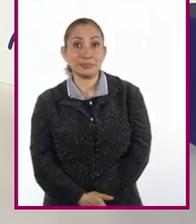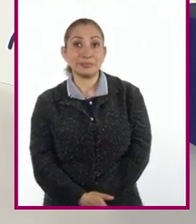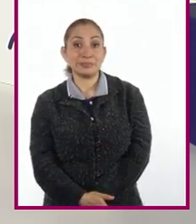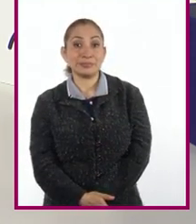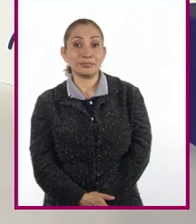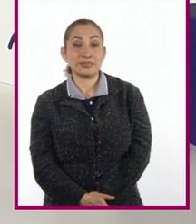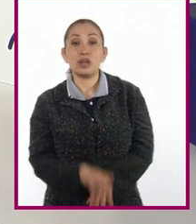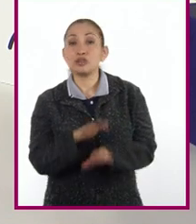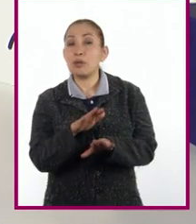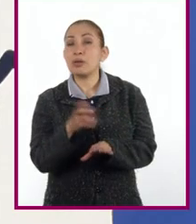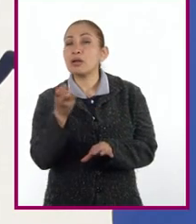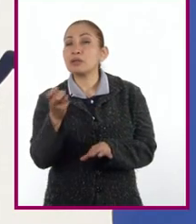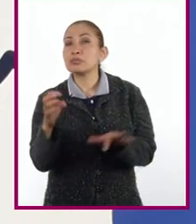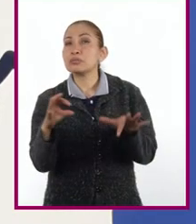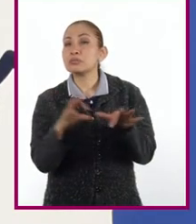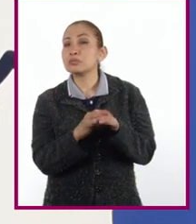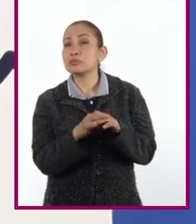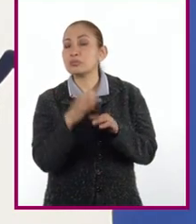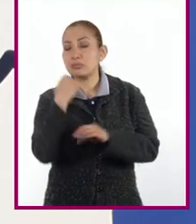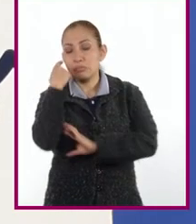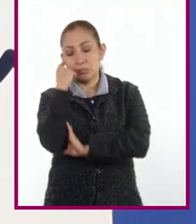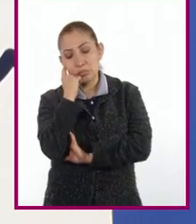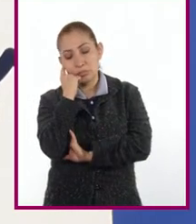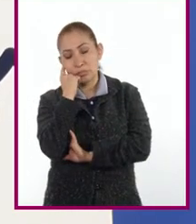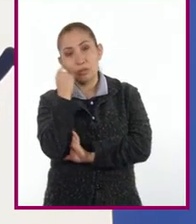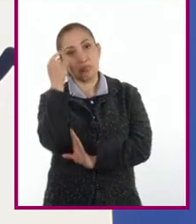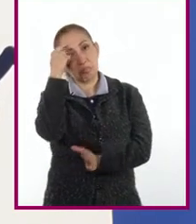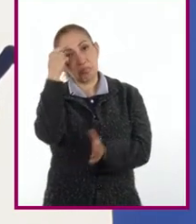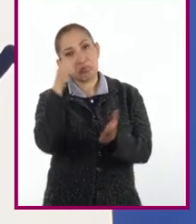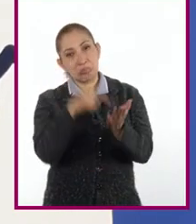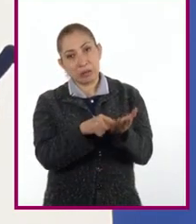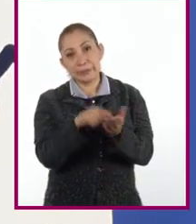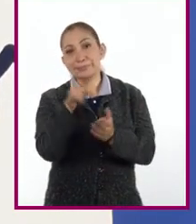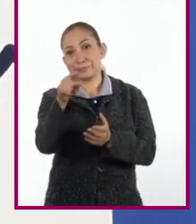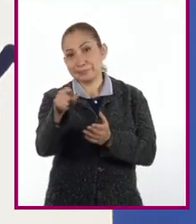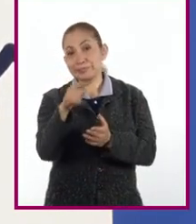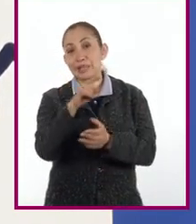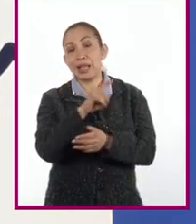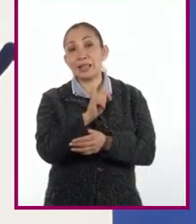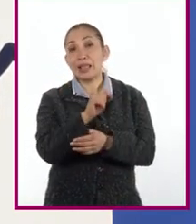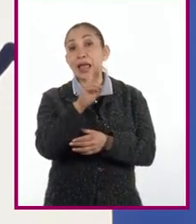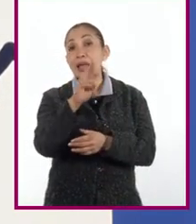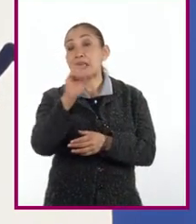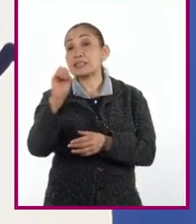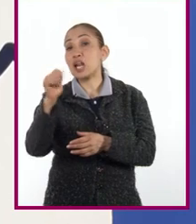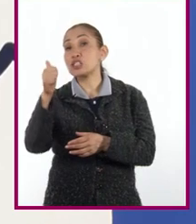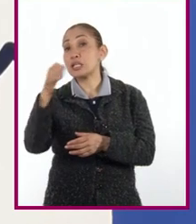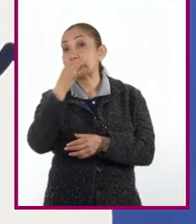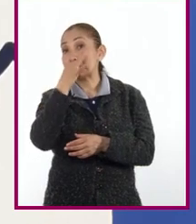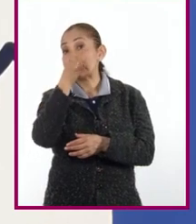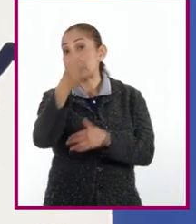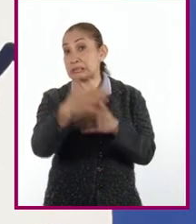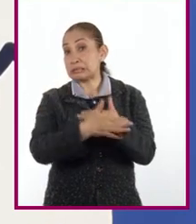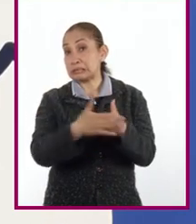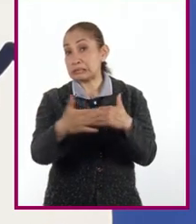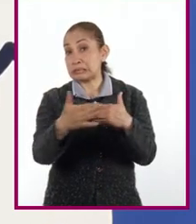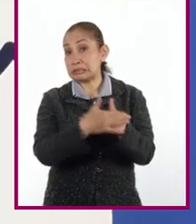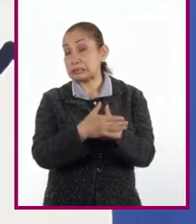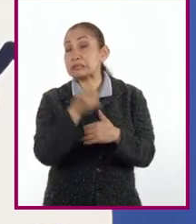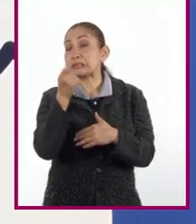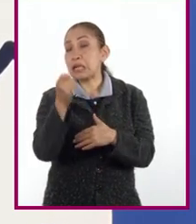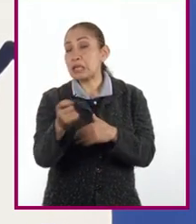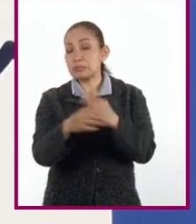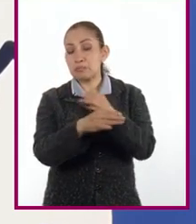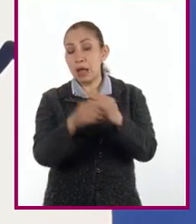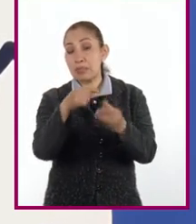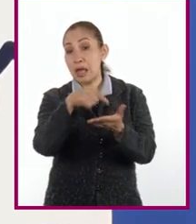Relacionado con esto, me parece que TR-06 tiene algo muy importante que decirnos respecto a